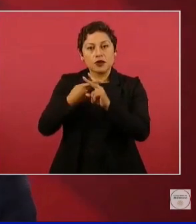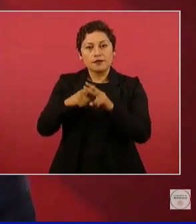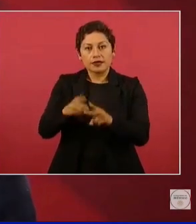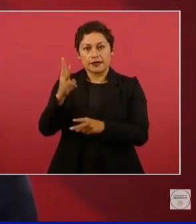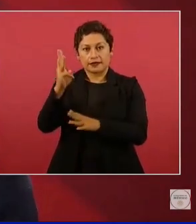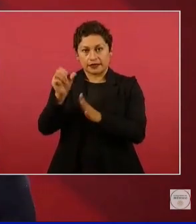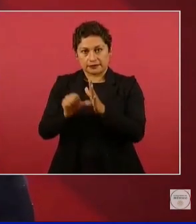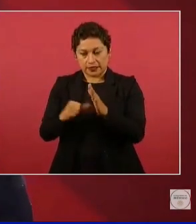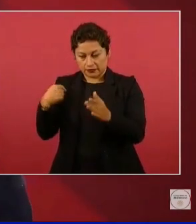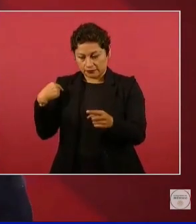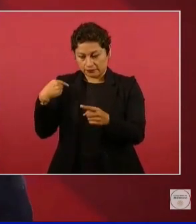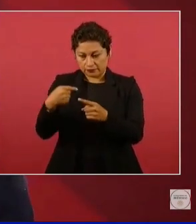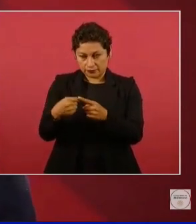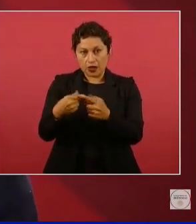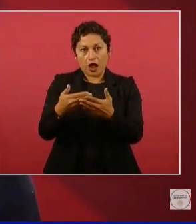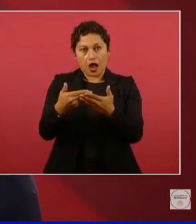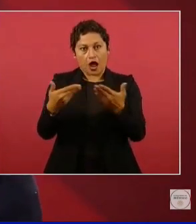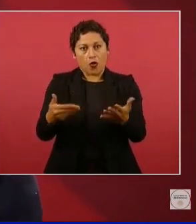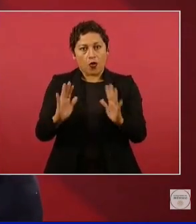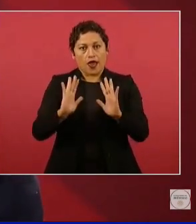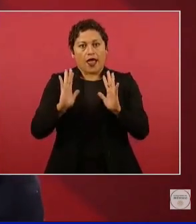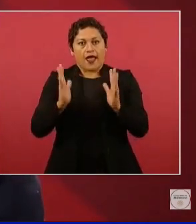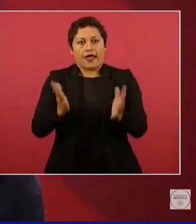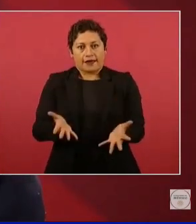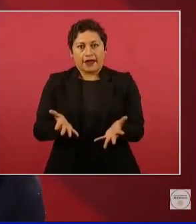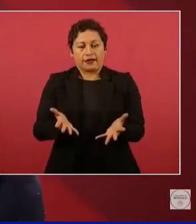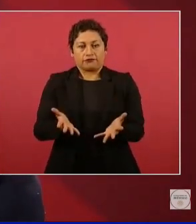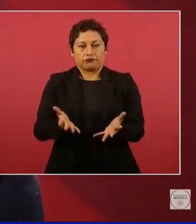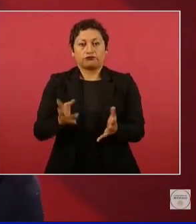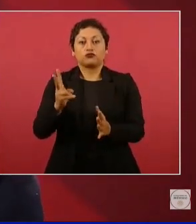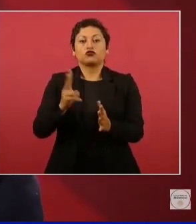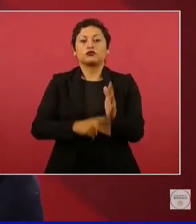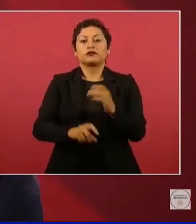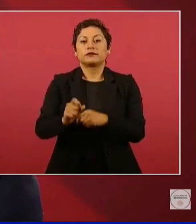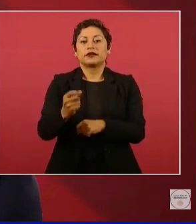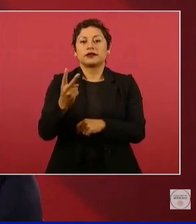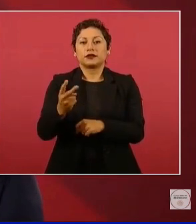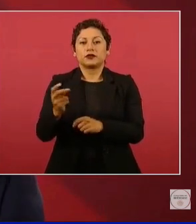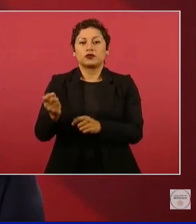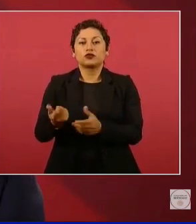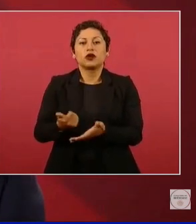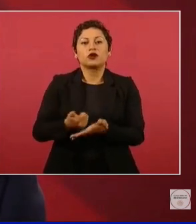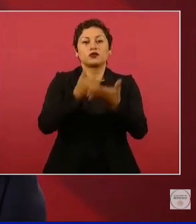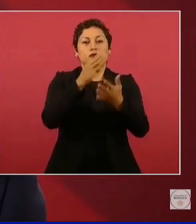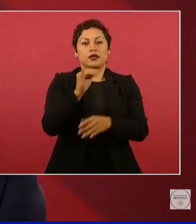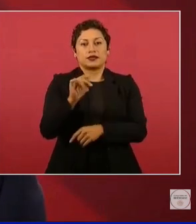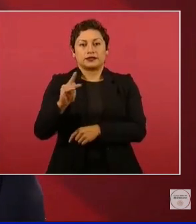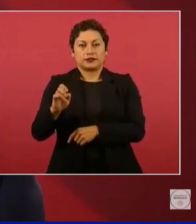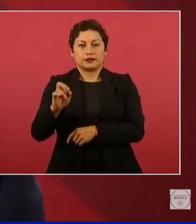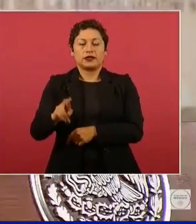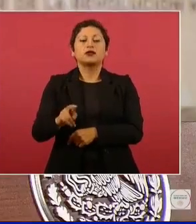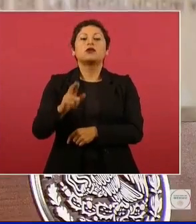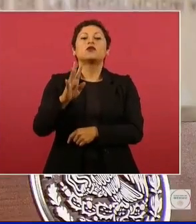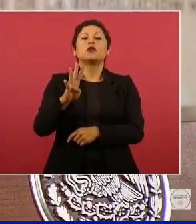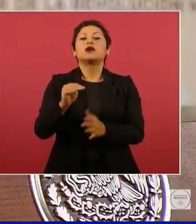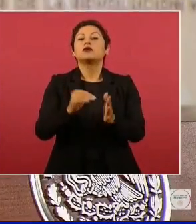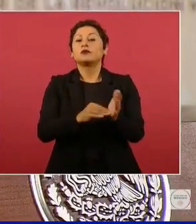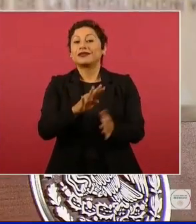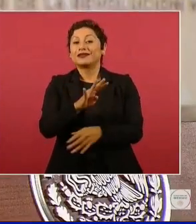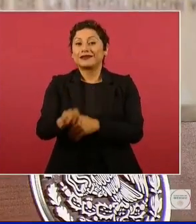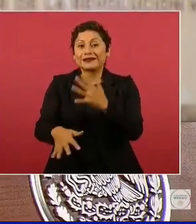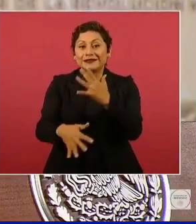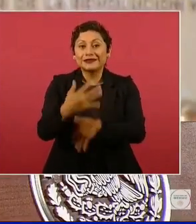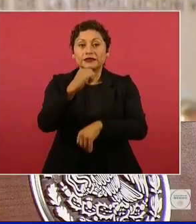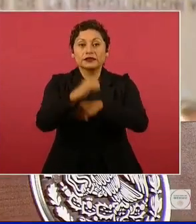contra los segundos tres meses del año 2022 ya con IMSS-Genestart, se han hecho cuatro mil 615 cirugías, esto es un